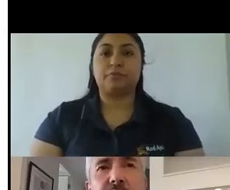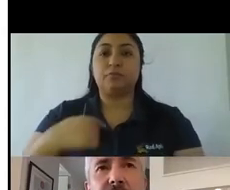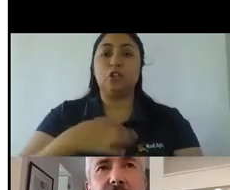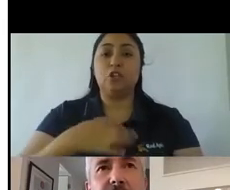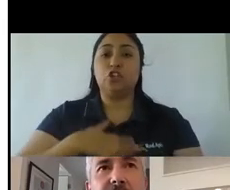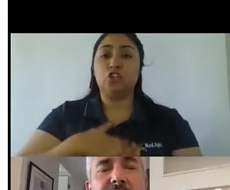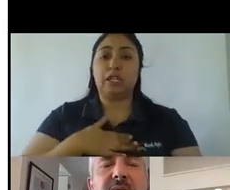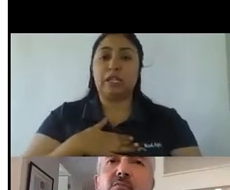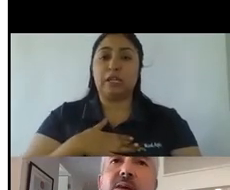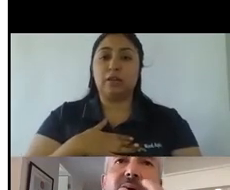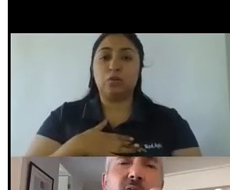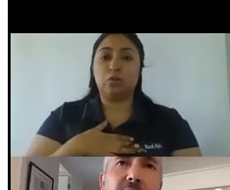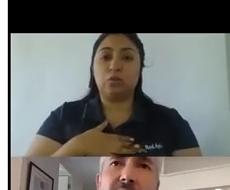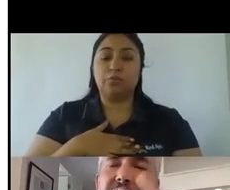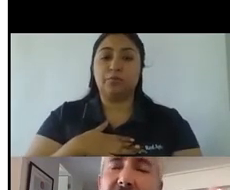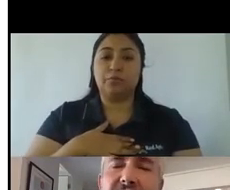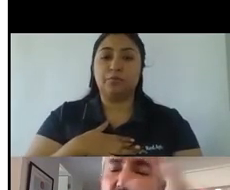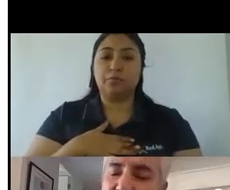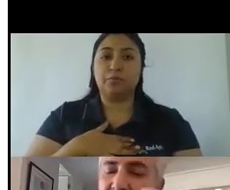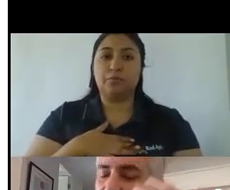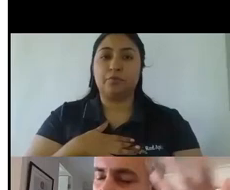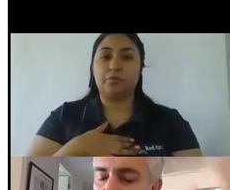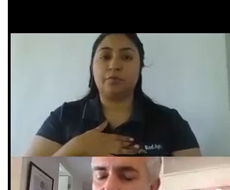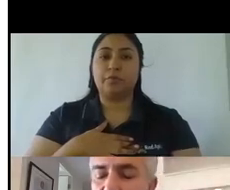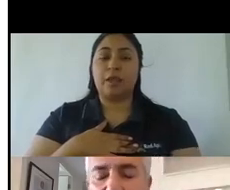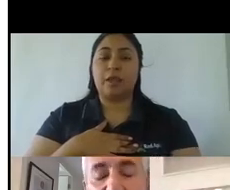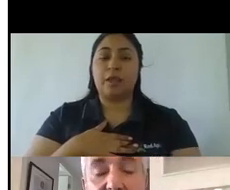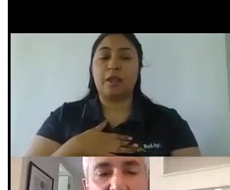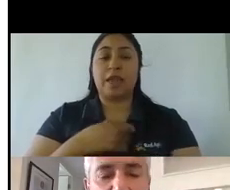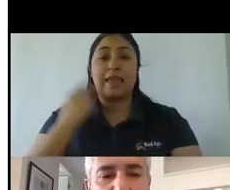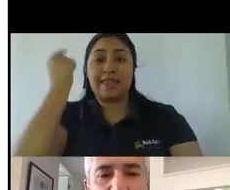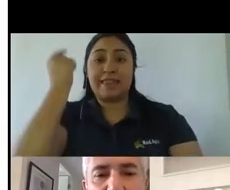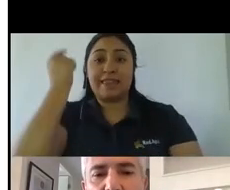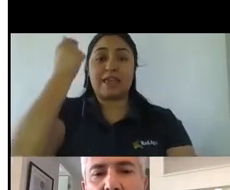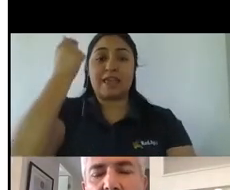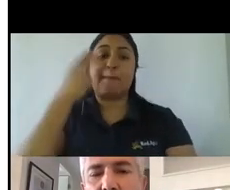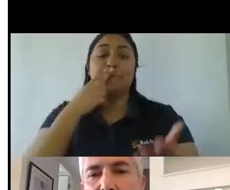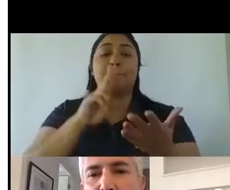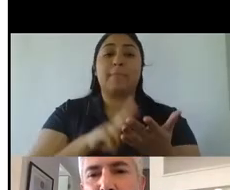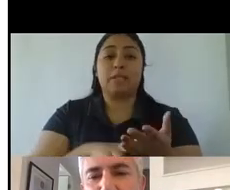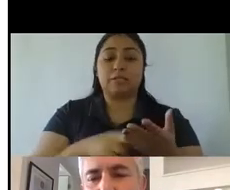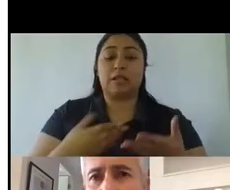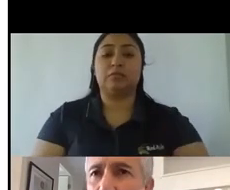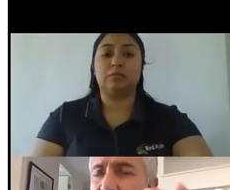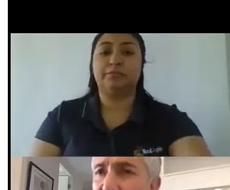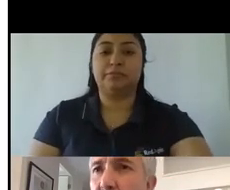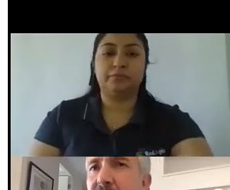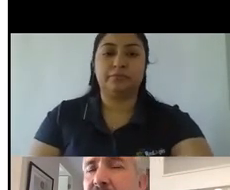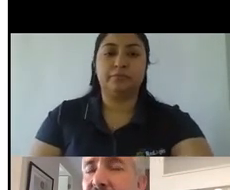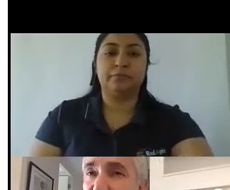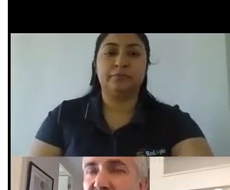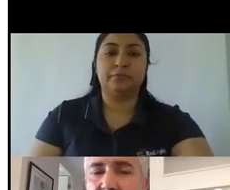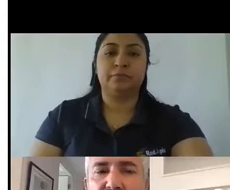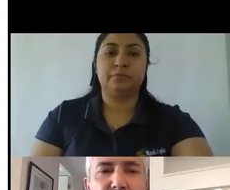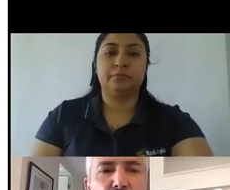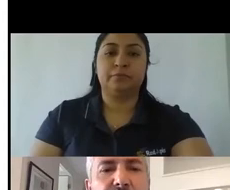dar una idea digamos un mensaje un entregable por así decirlo sino que vamos a tratar de